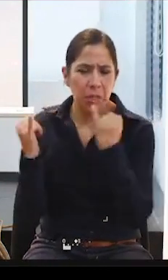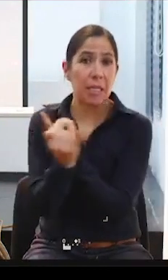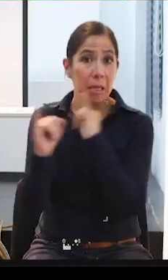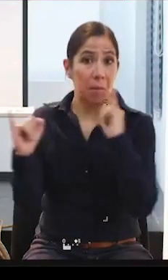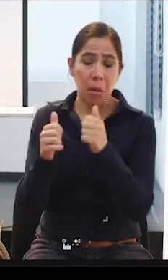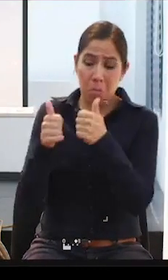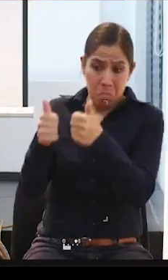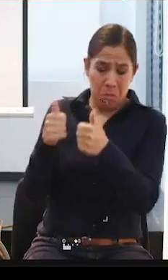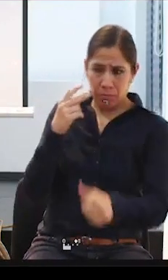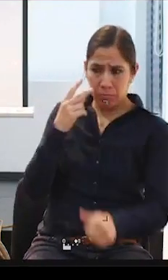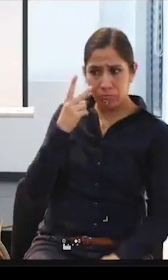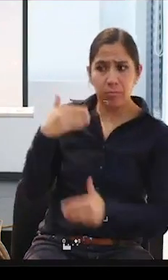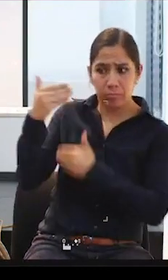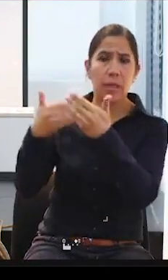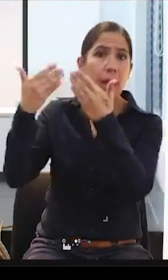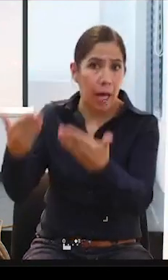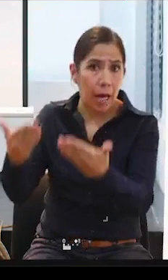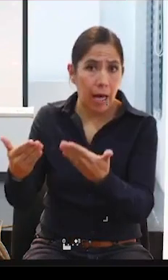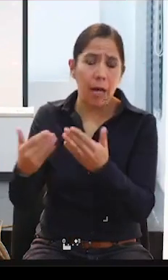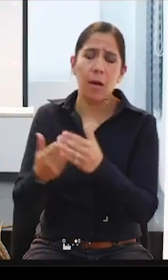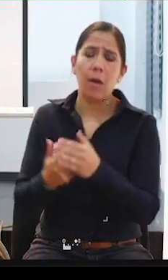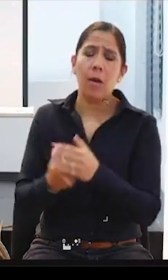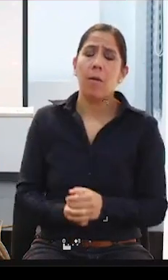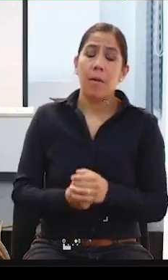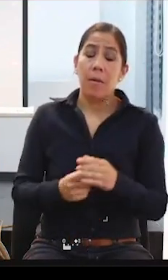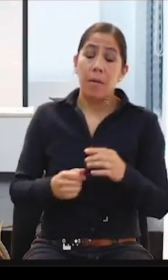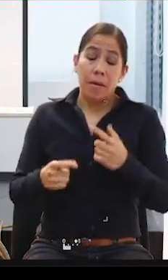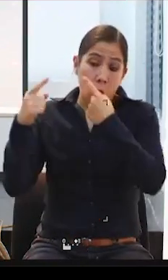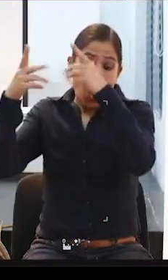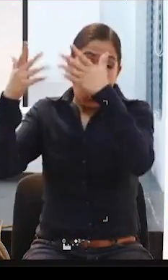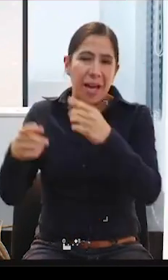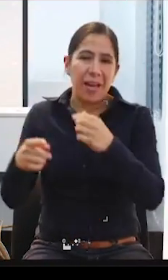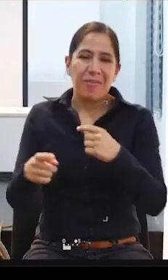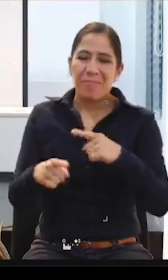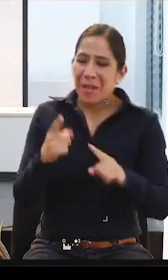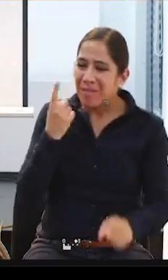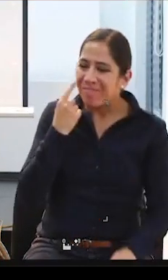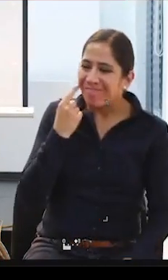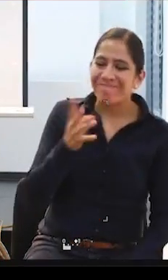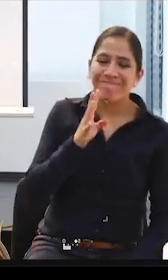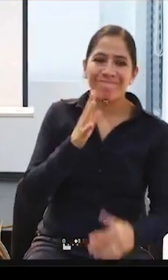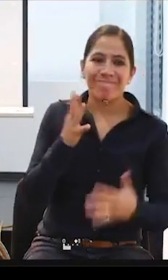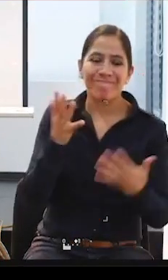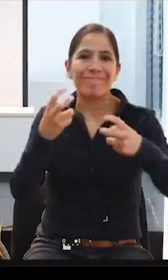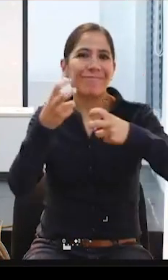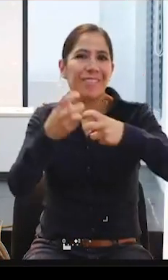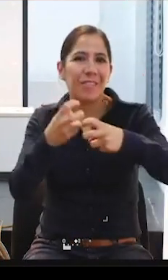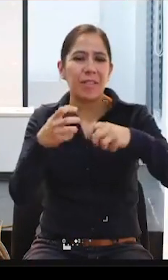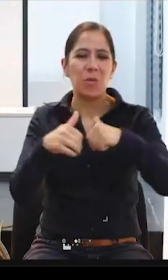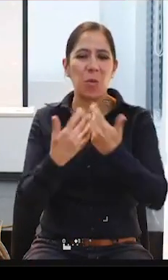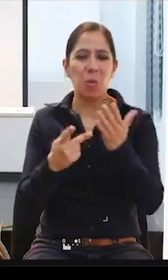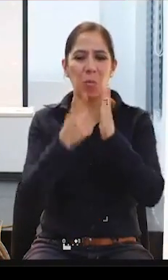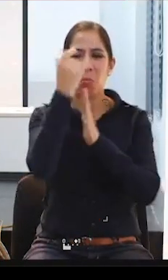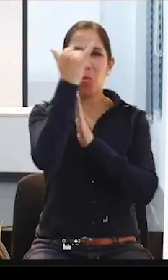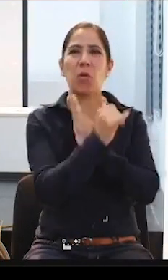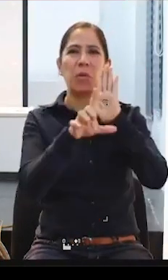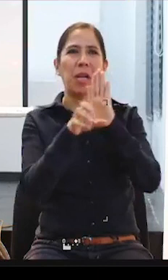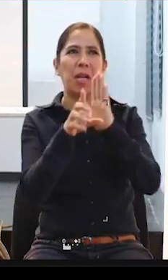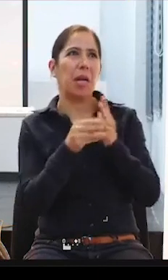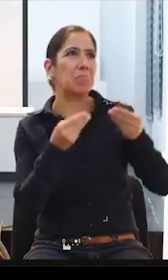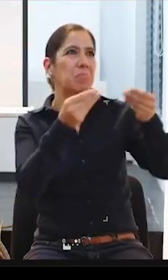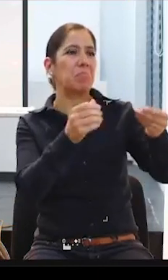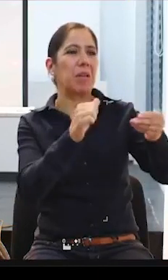pero también algunos puntos que son complejos, como lo que tú mencionabas de la vía de presentación de una normativa.